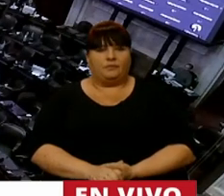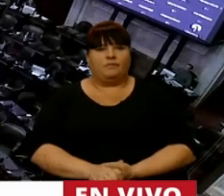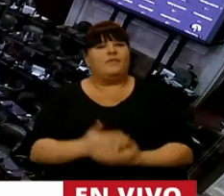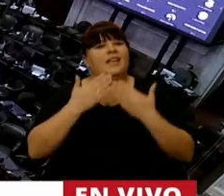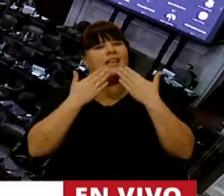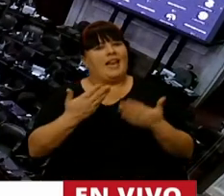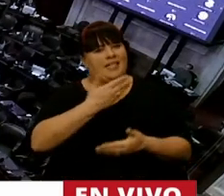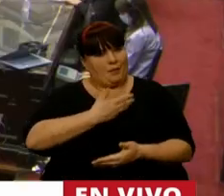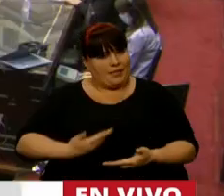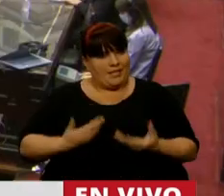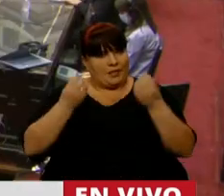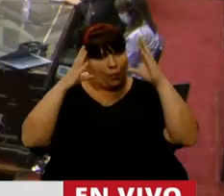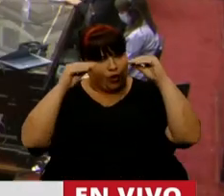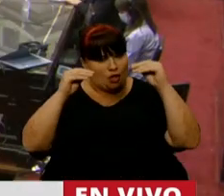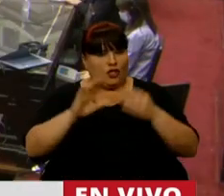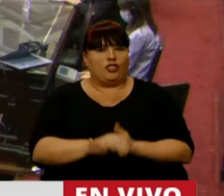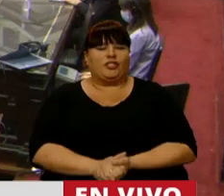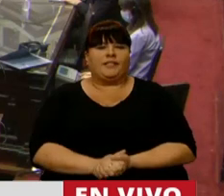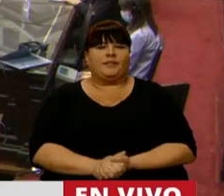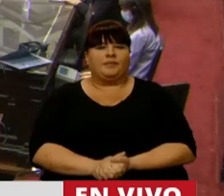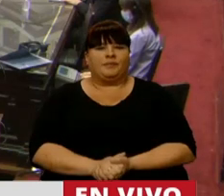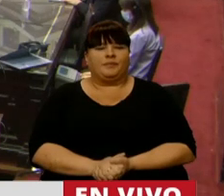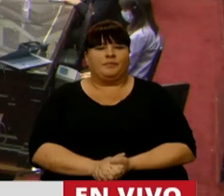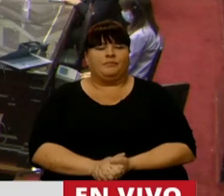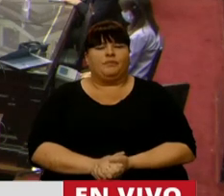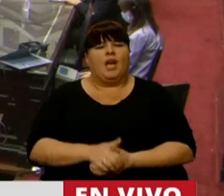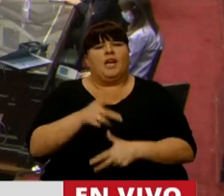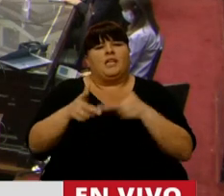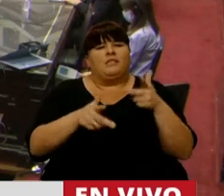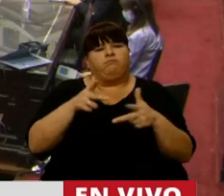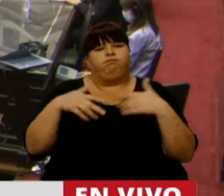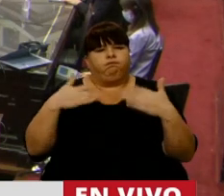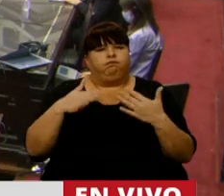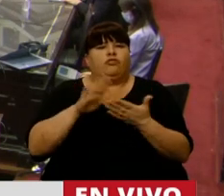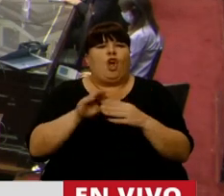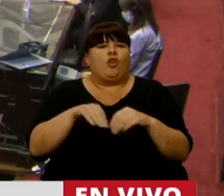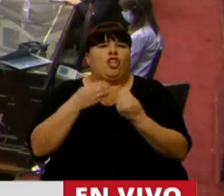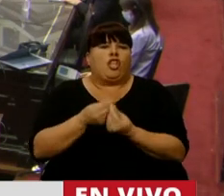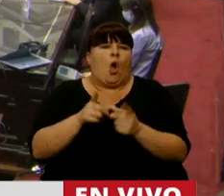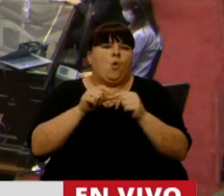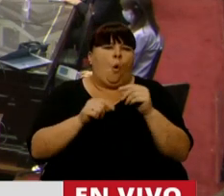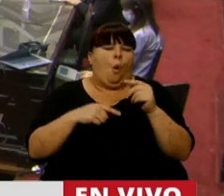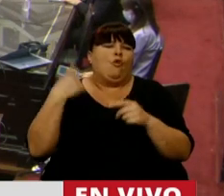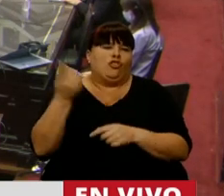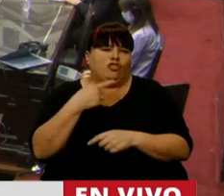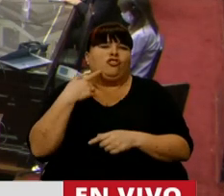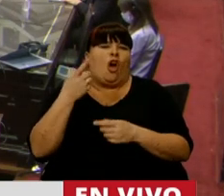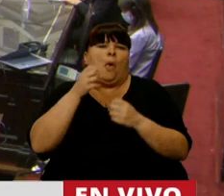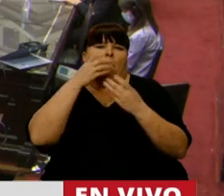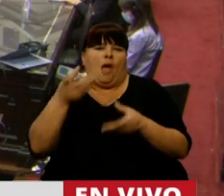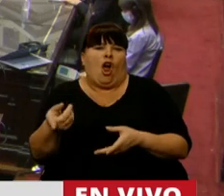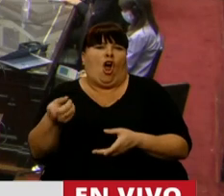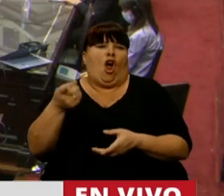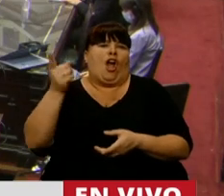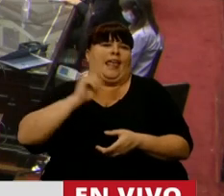Gracias, Presidente. Buenas noches. Se habló mucho de números ya y muchos lo hicieron bastante mejor